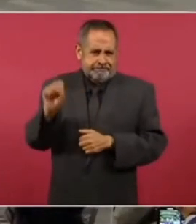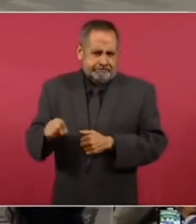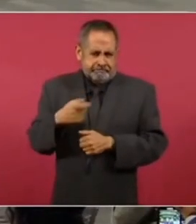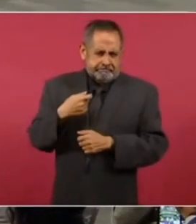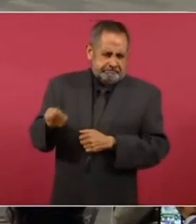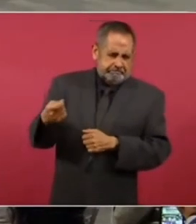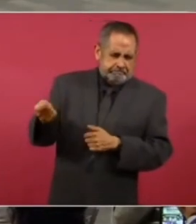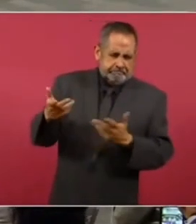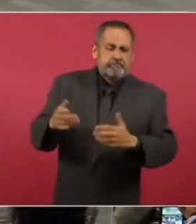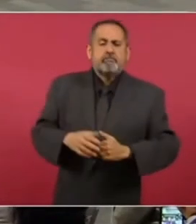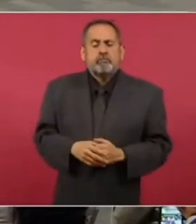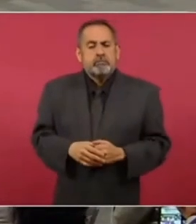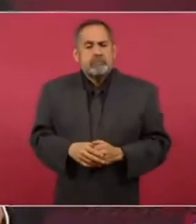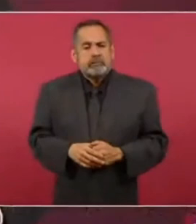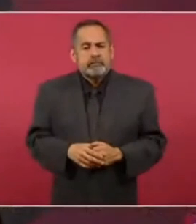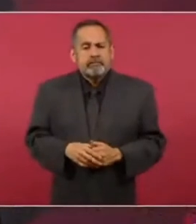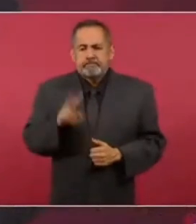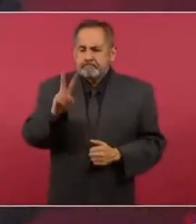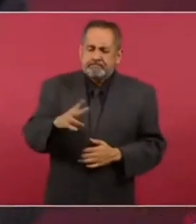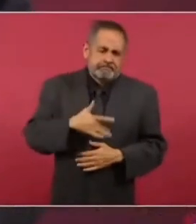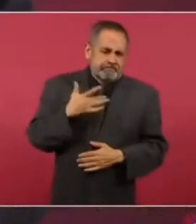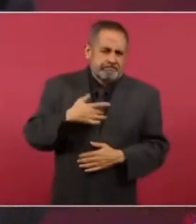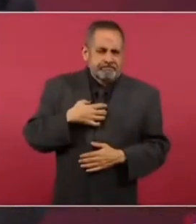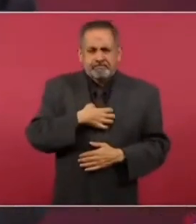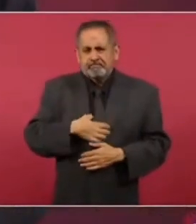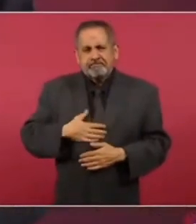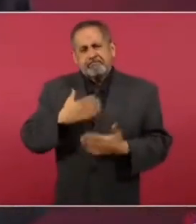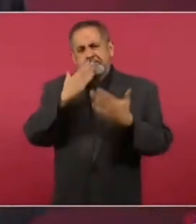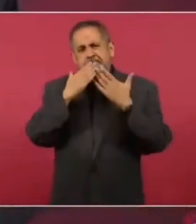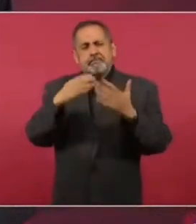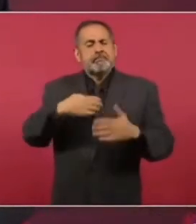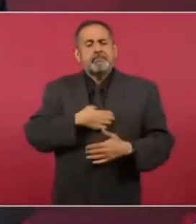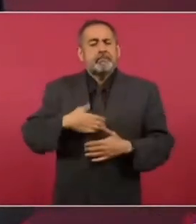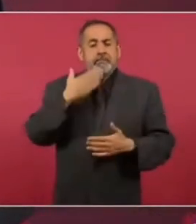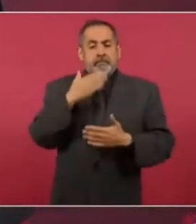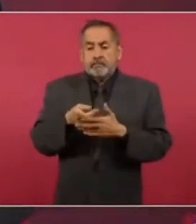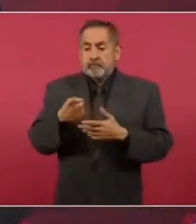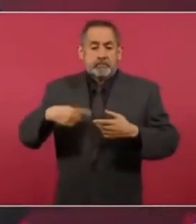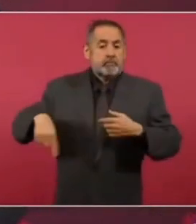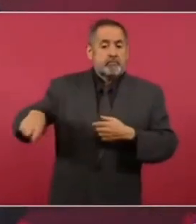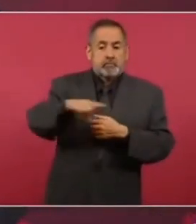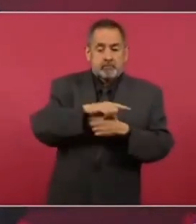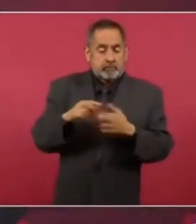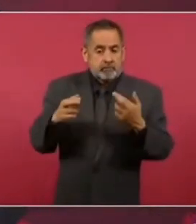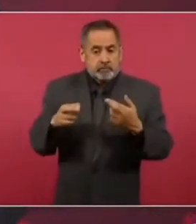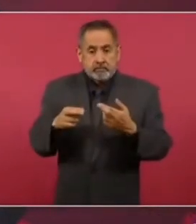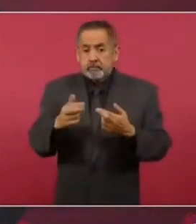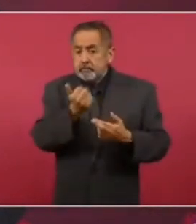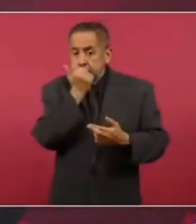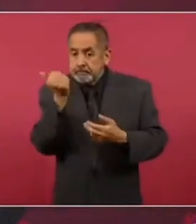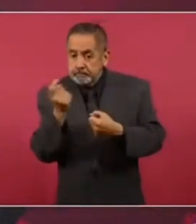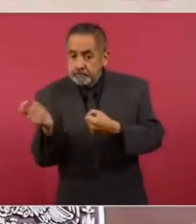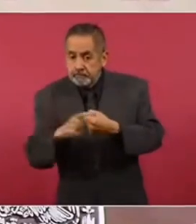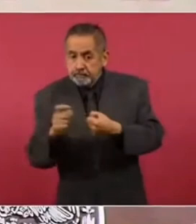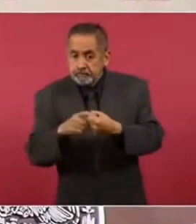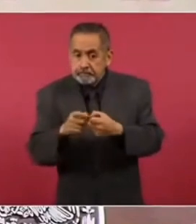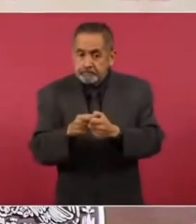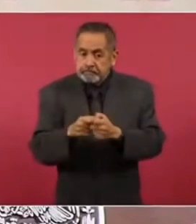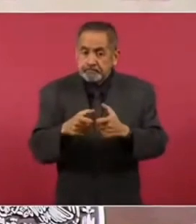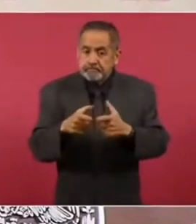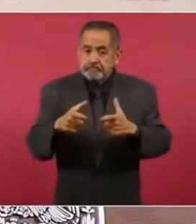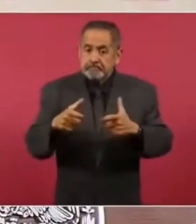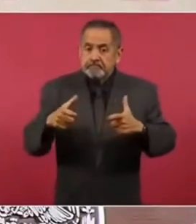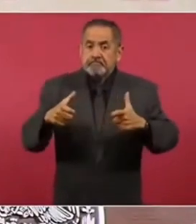Sur. Es una satisfacción para nosotros que la matrícula en las escuelas públicas esté en